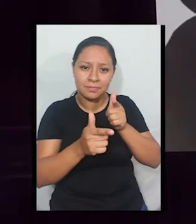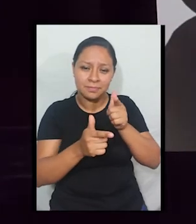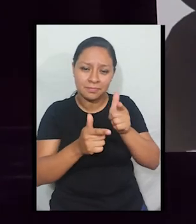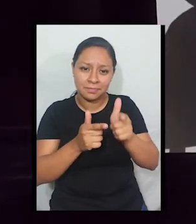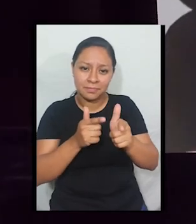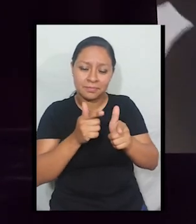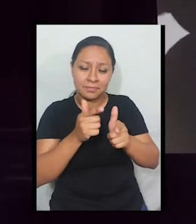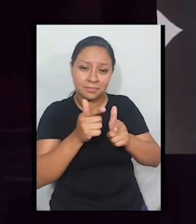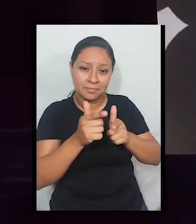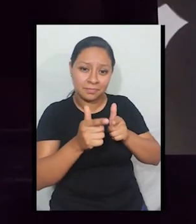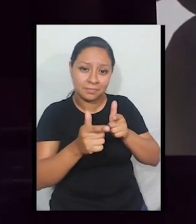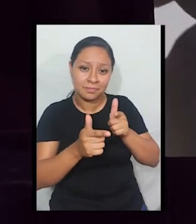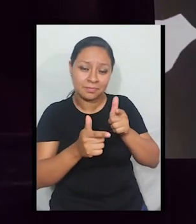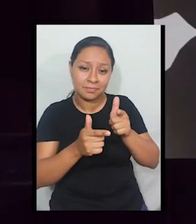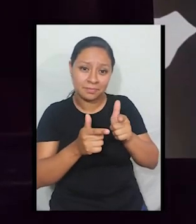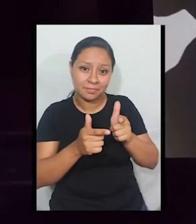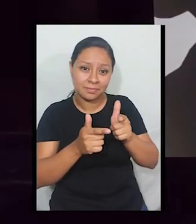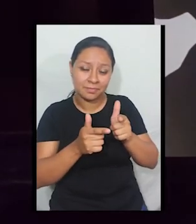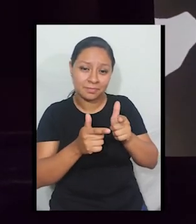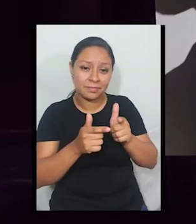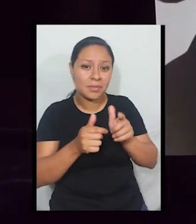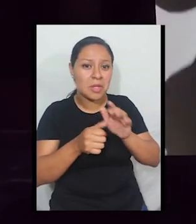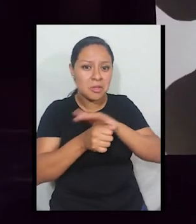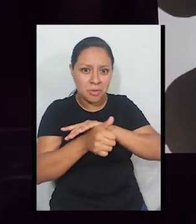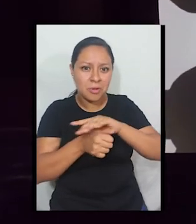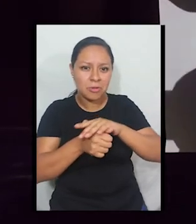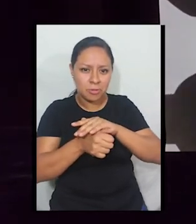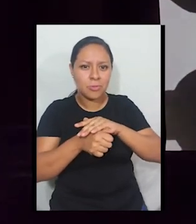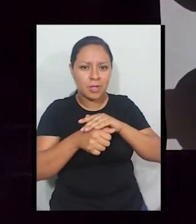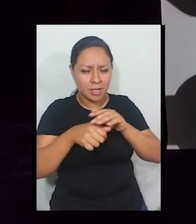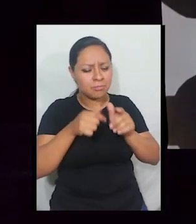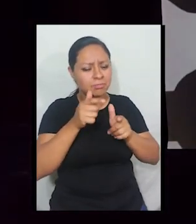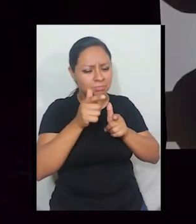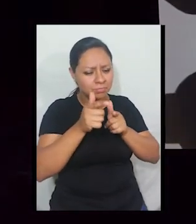mientras tanto la tortuga seguía avanzando